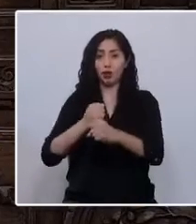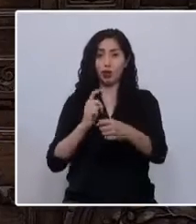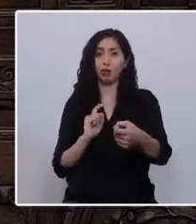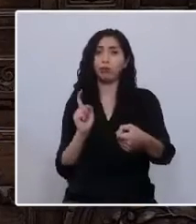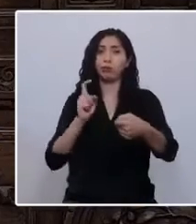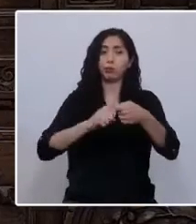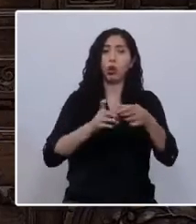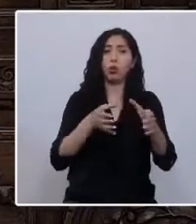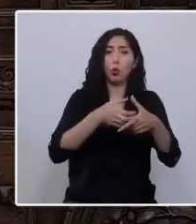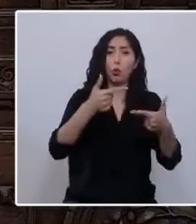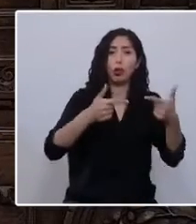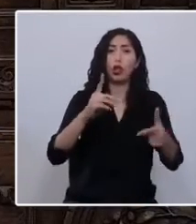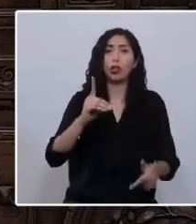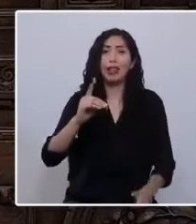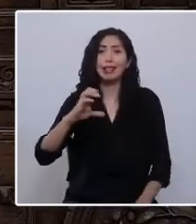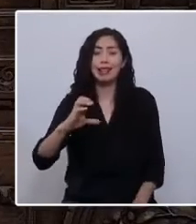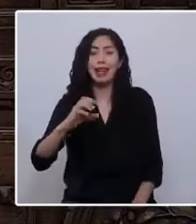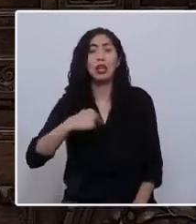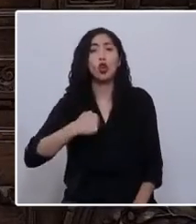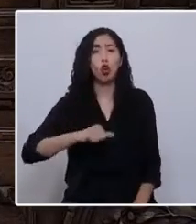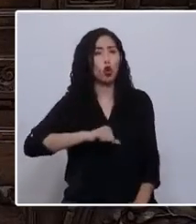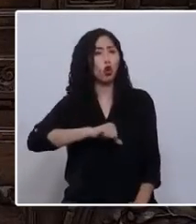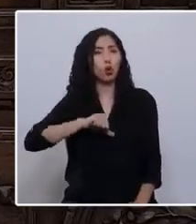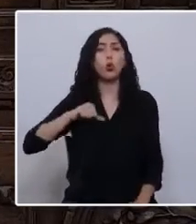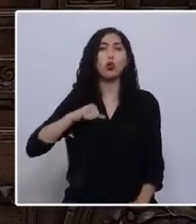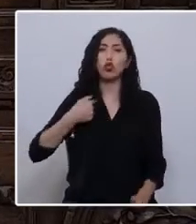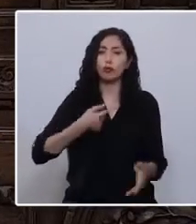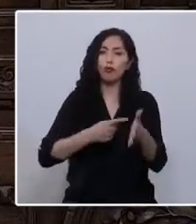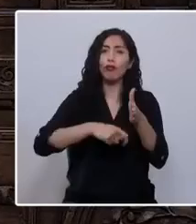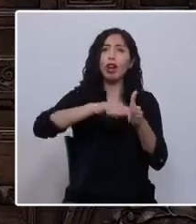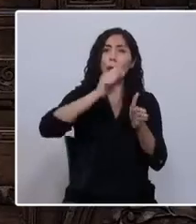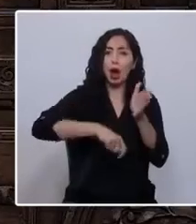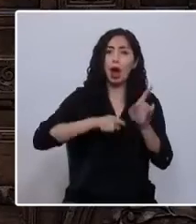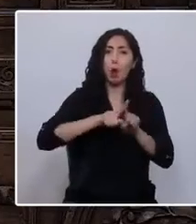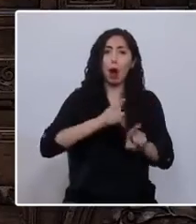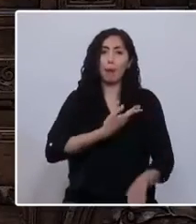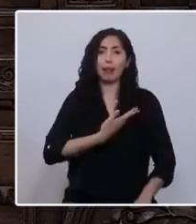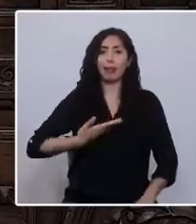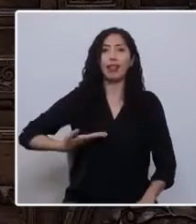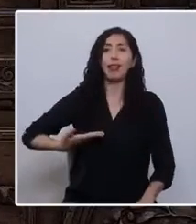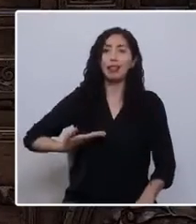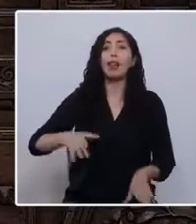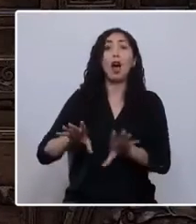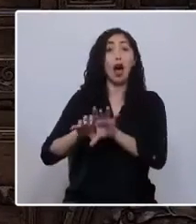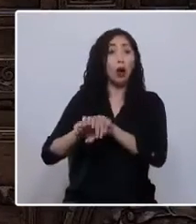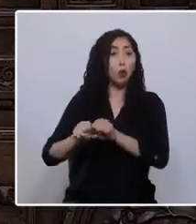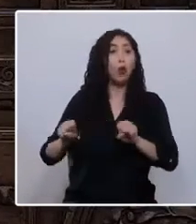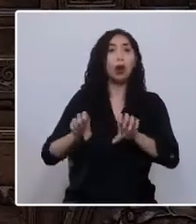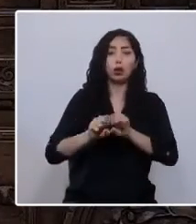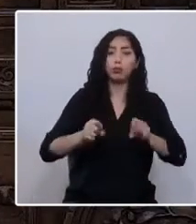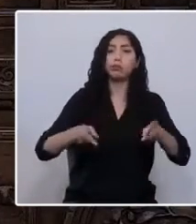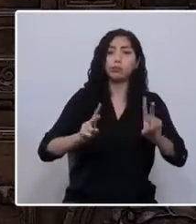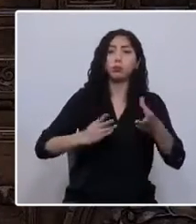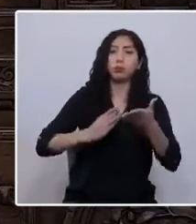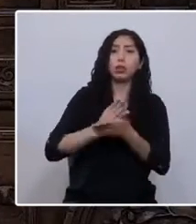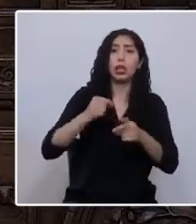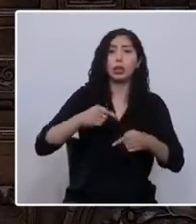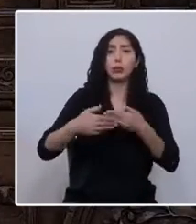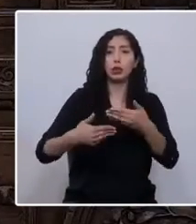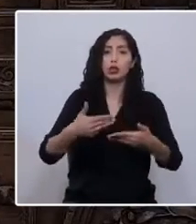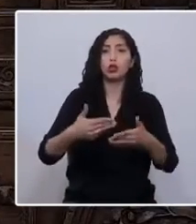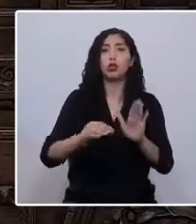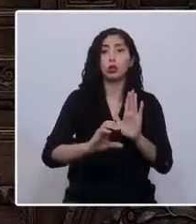y siento un profundo orgullo por haber firmado como su presidente el acuerdo que permitió iniciar este proceso constituyente,